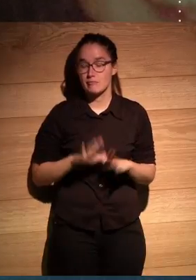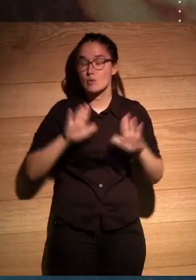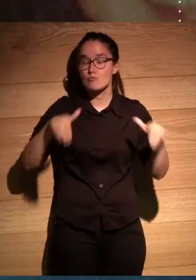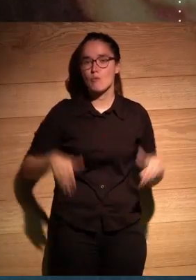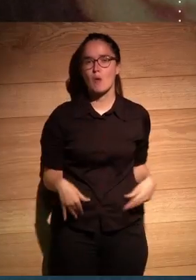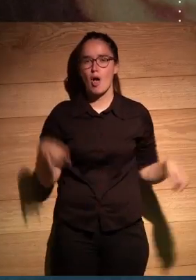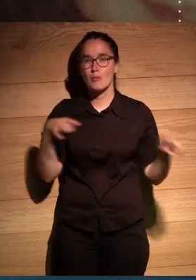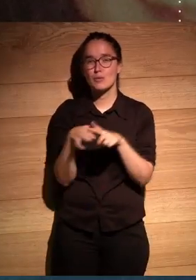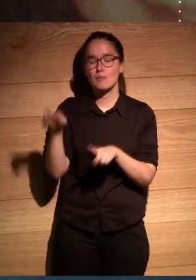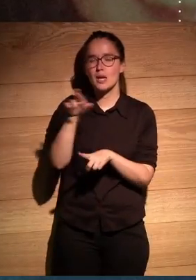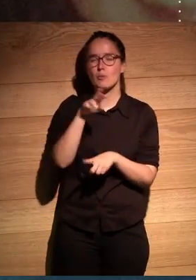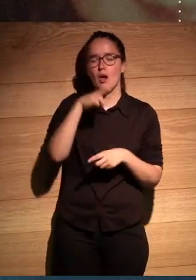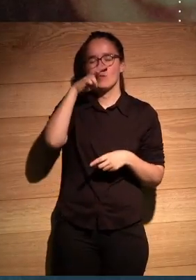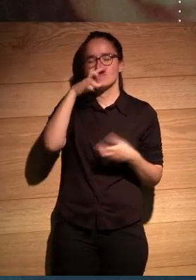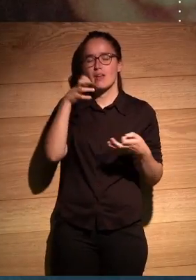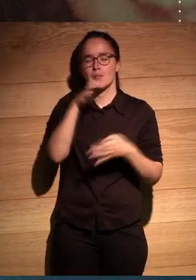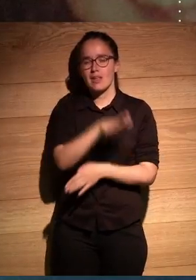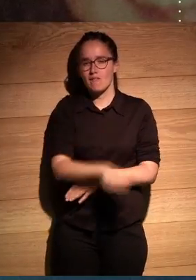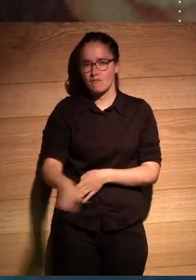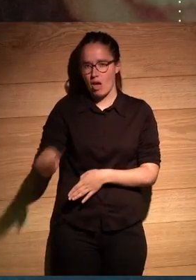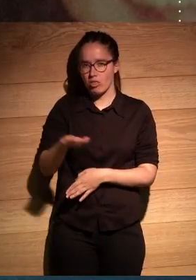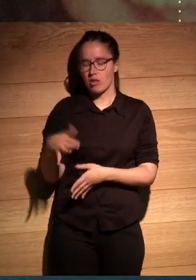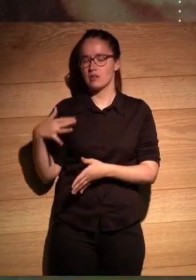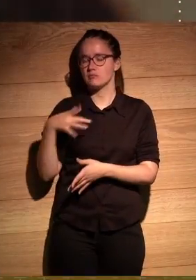vuelvo para recuperar el olor de mi infancia